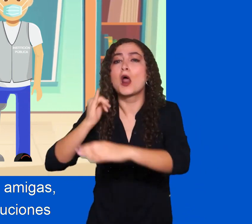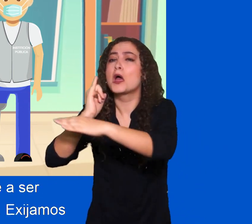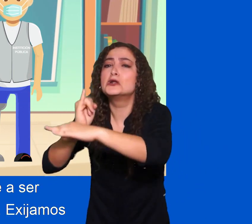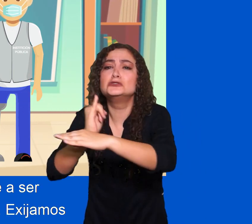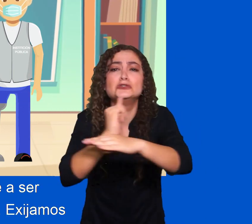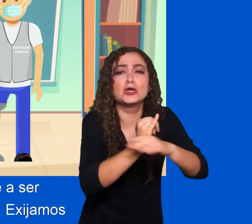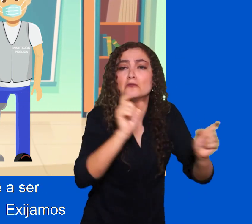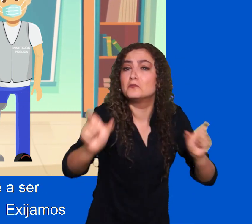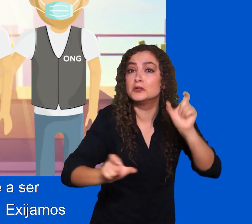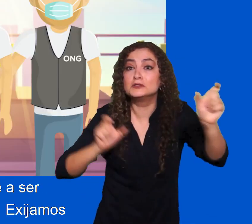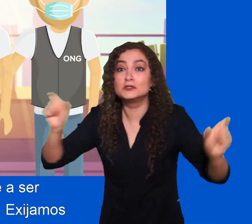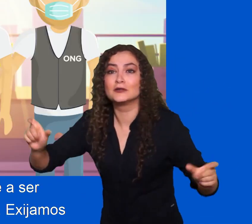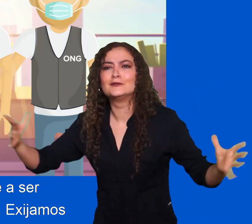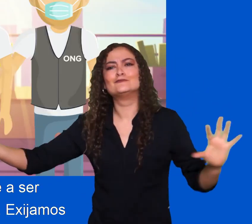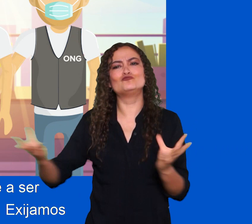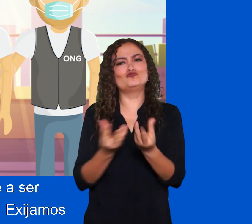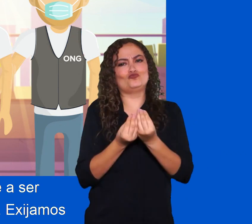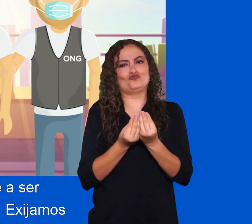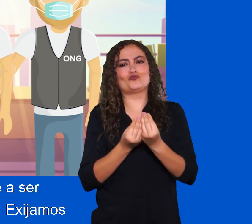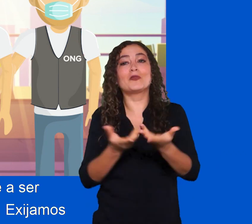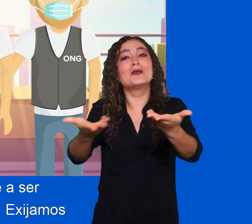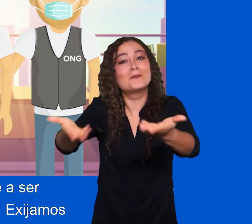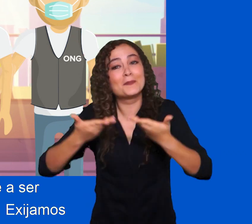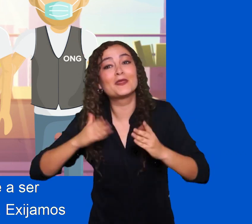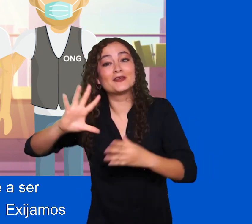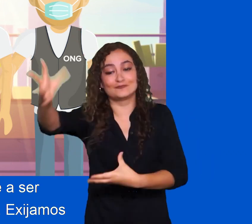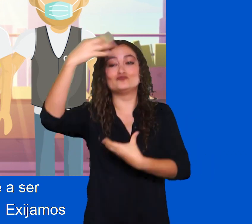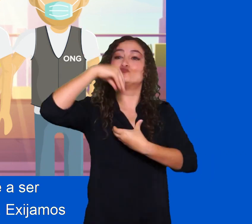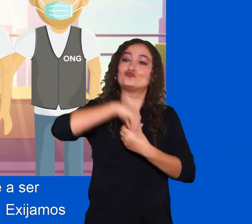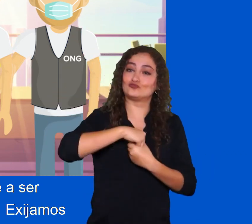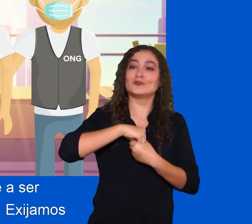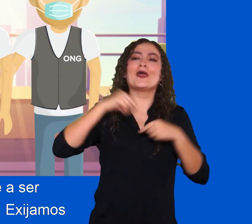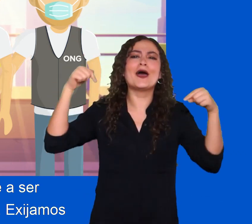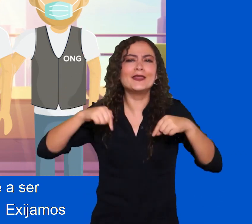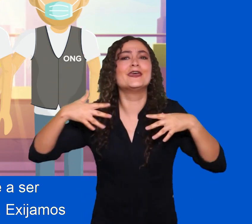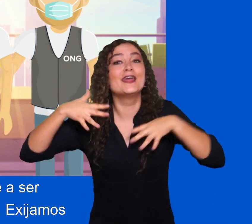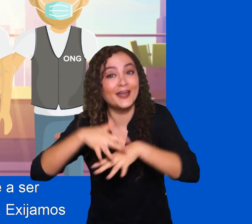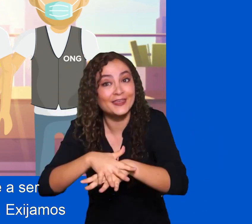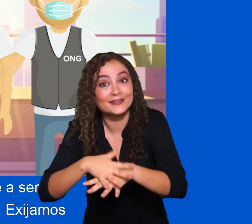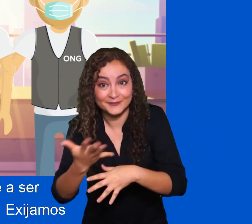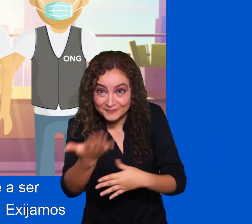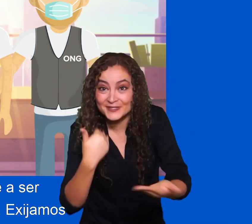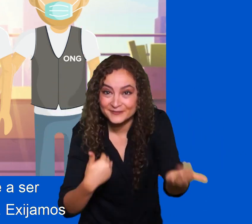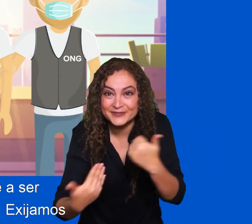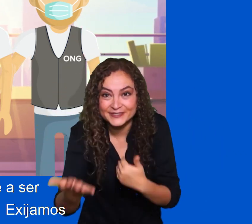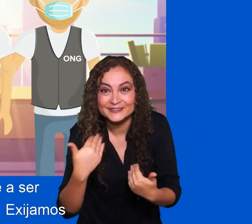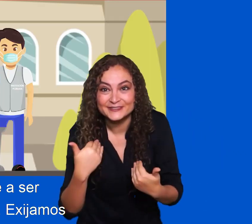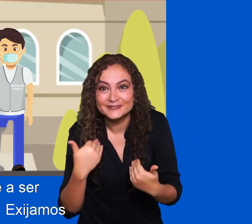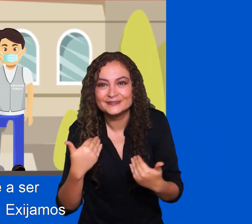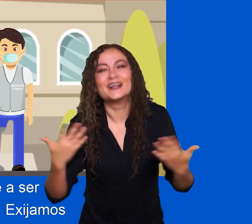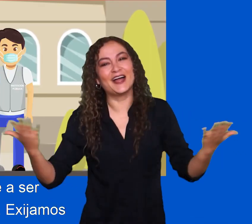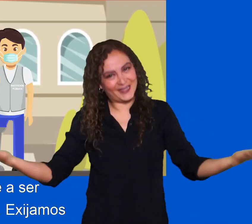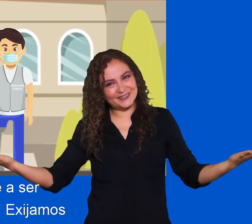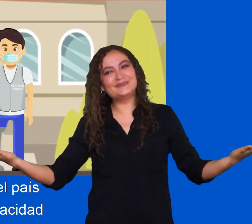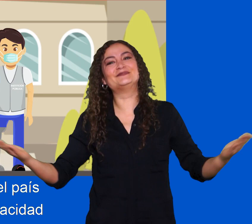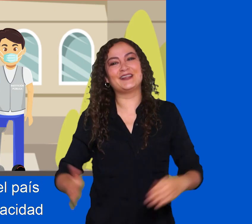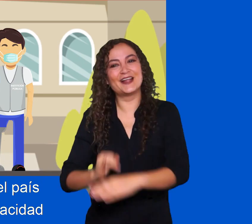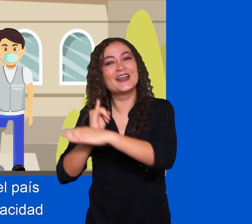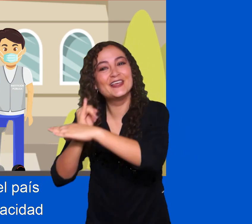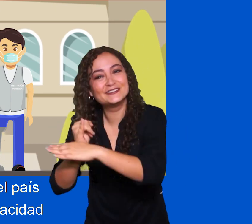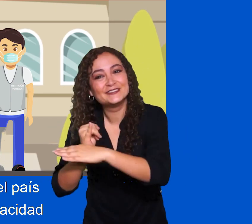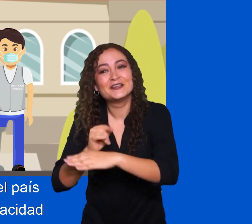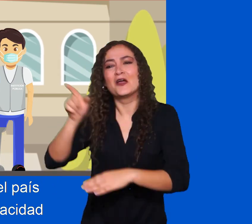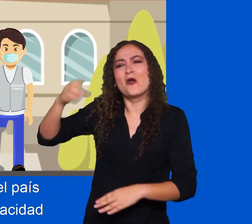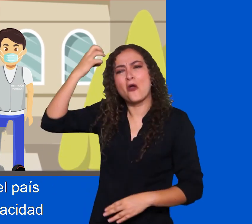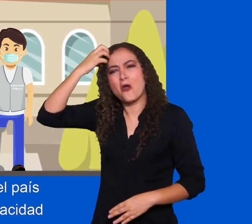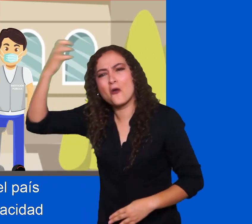instituciones y por la sociedad. Hoy quiero invitarte a ser parte de esta red de apoyo. ¿Te sumas? Exijamos a la